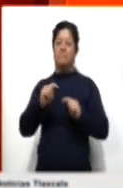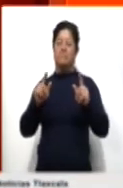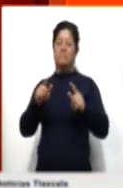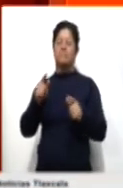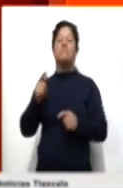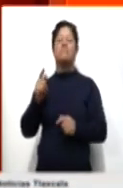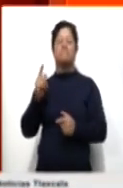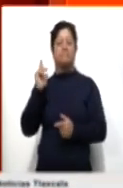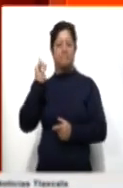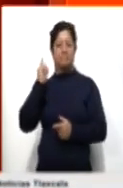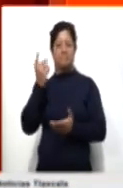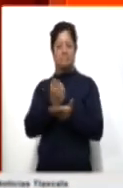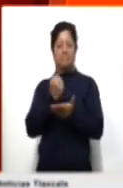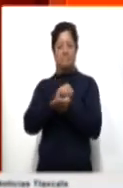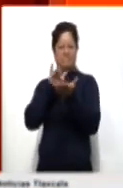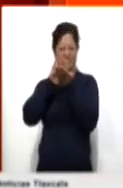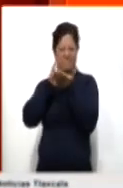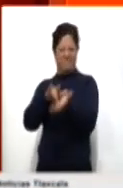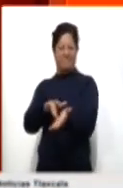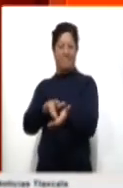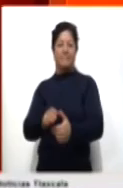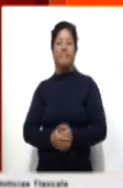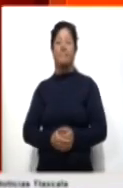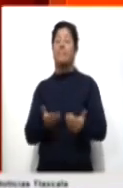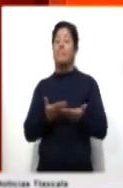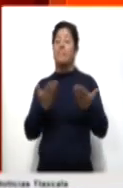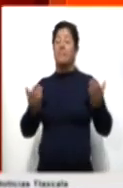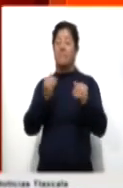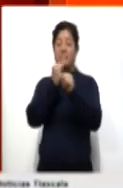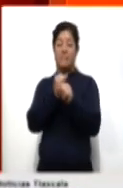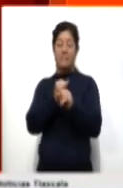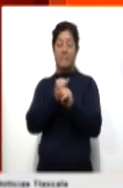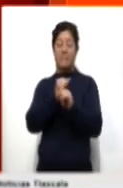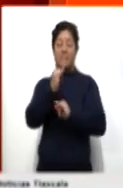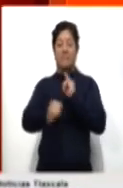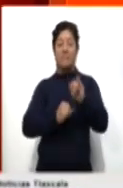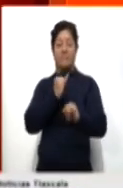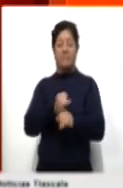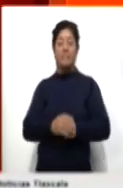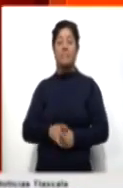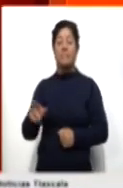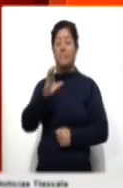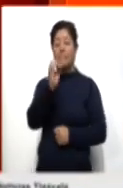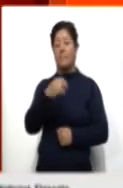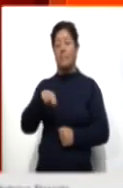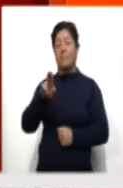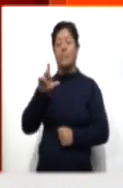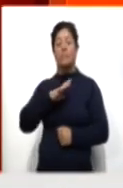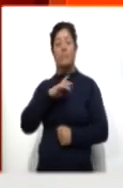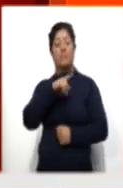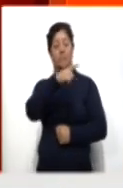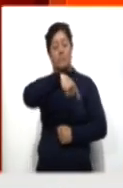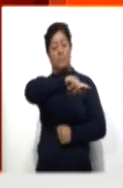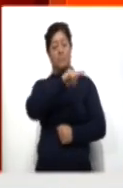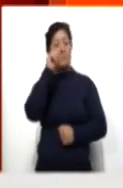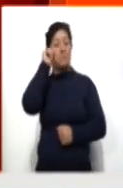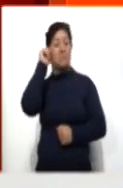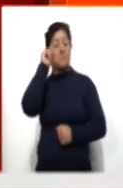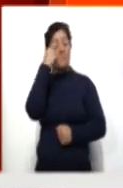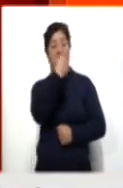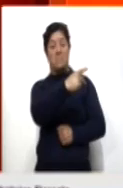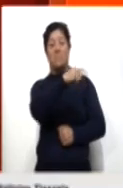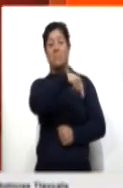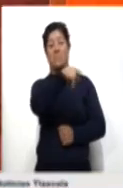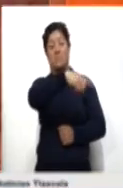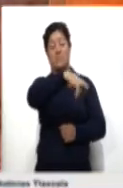éxito y, por supuesto, todo el apoyo. Vámonos a dar una vuelta por el mundo. Fija la ONU como línea roja el trato que reserven los talibanes a las mujeres.